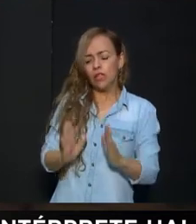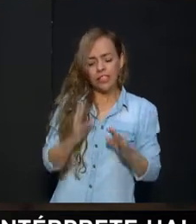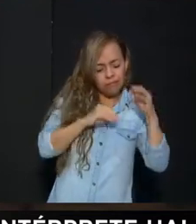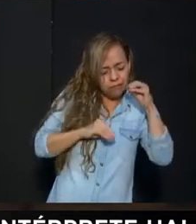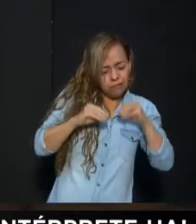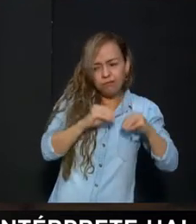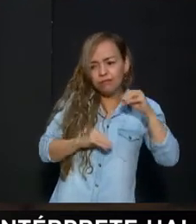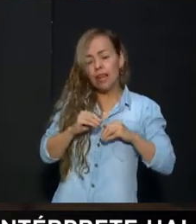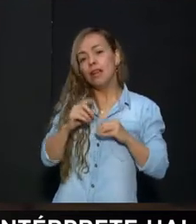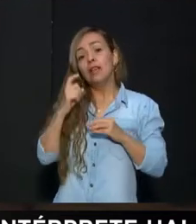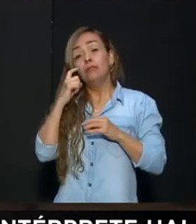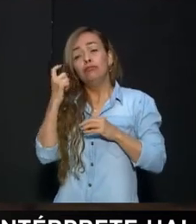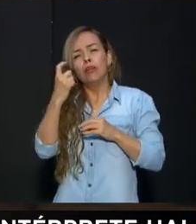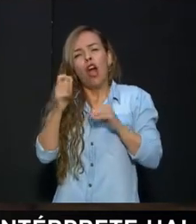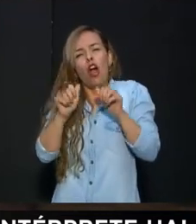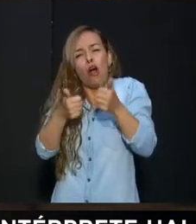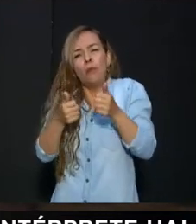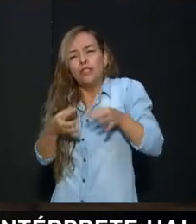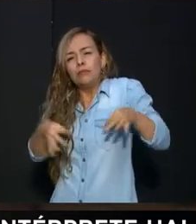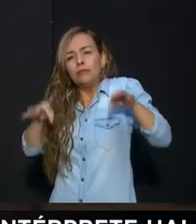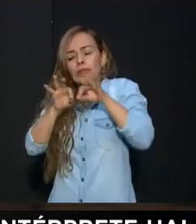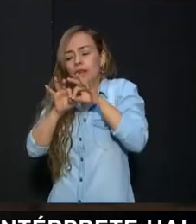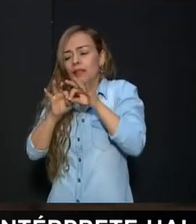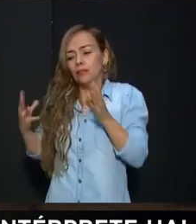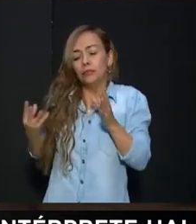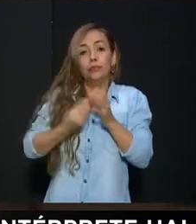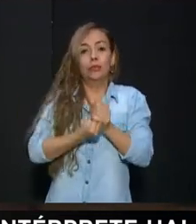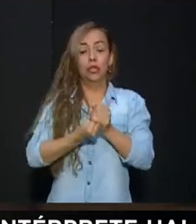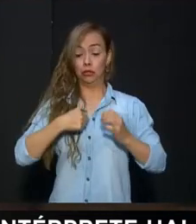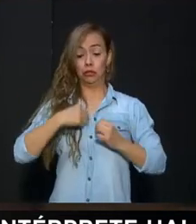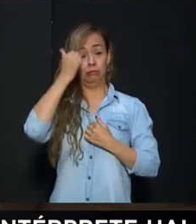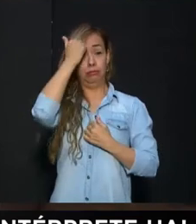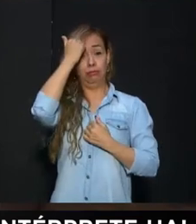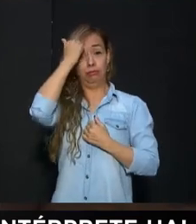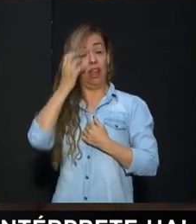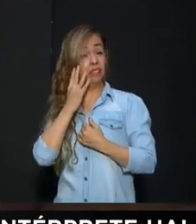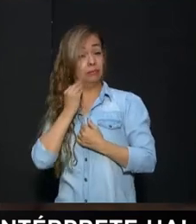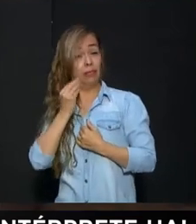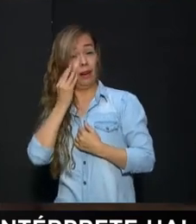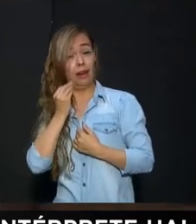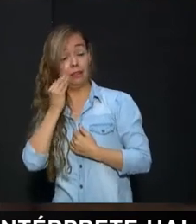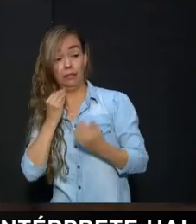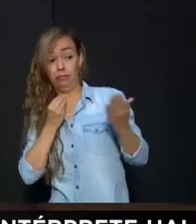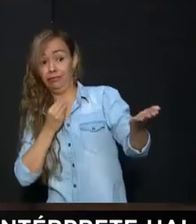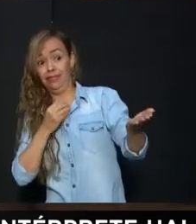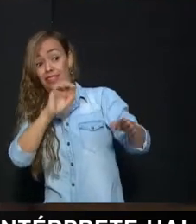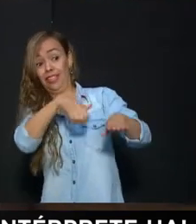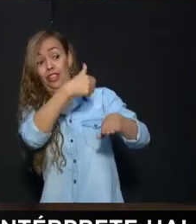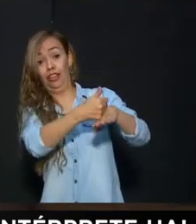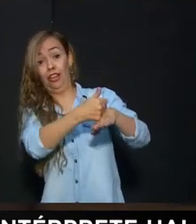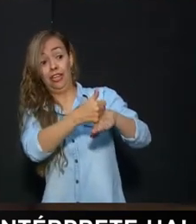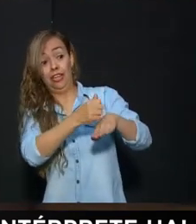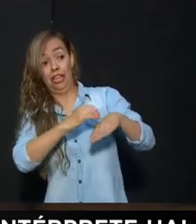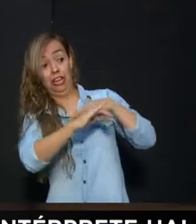que buscar cómo incluirlos. Eso es un reto, creo, para la educación. Ahora, no soy un docente muy experto, aquí yo creo que don Antonio, como